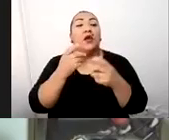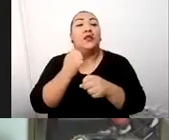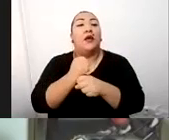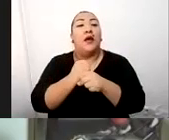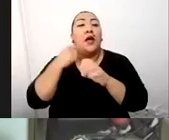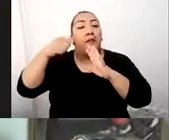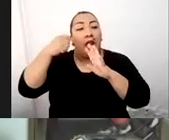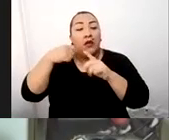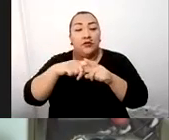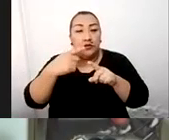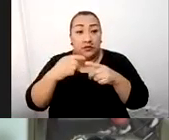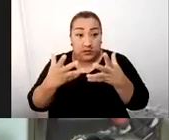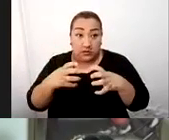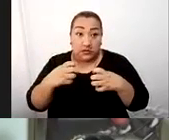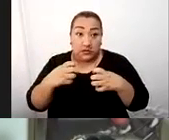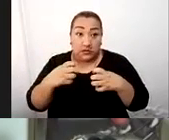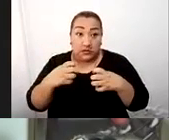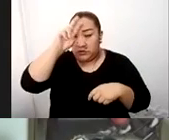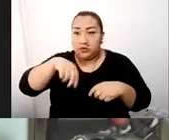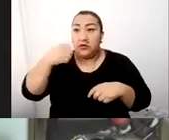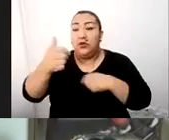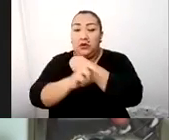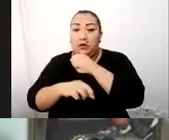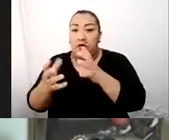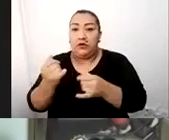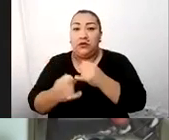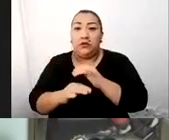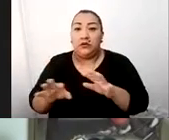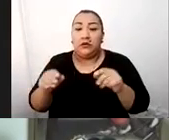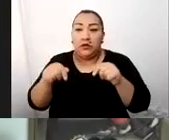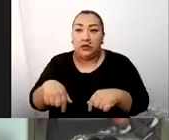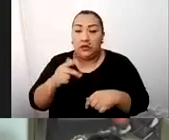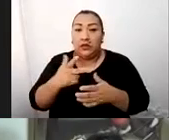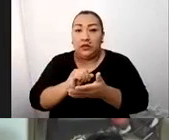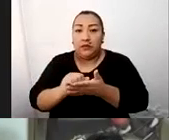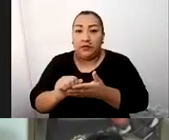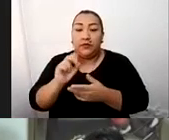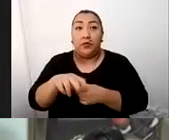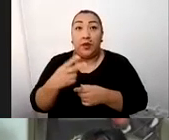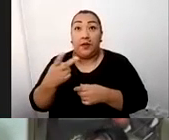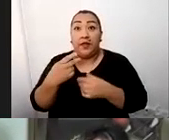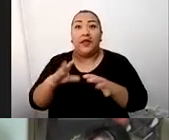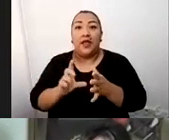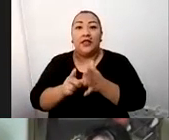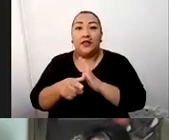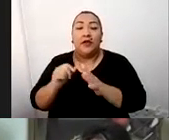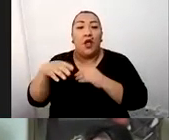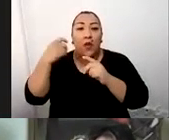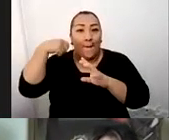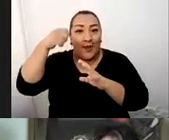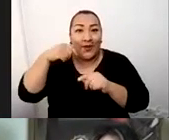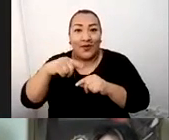extranjeras y queremos terminar el primer trimestre de 2022 ya un destino para poder promocionarlo.